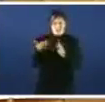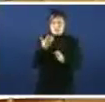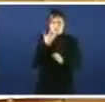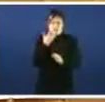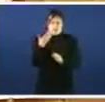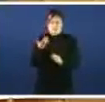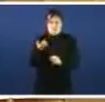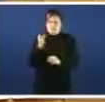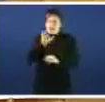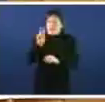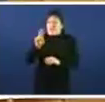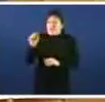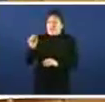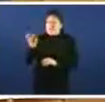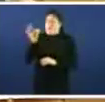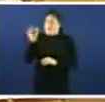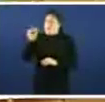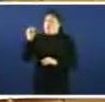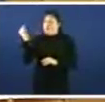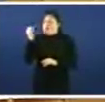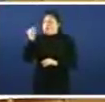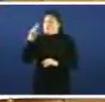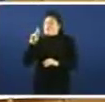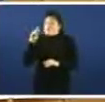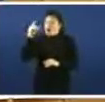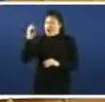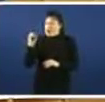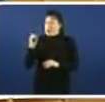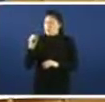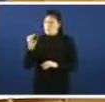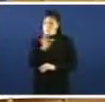Fajardo Chelo e Maiseu